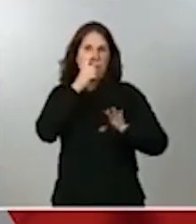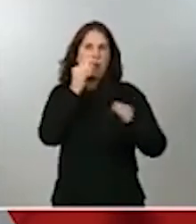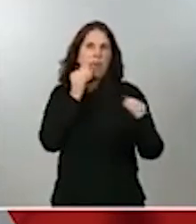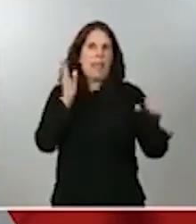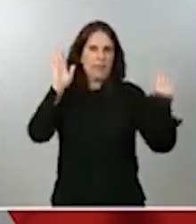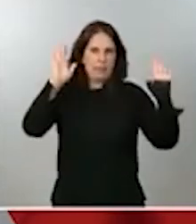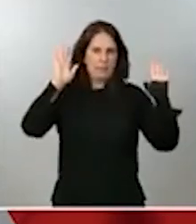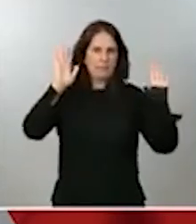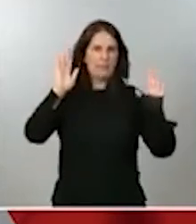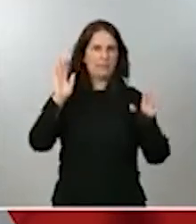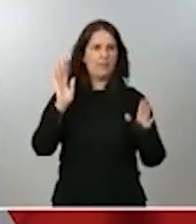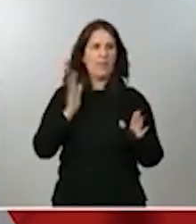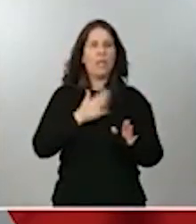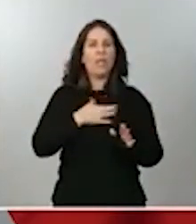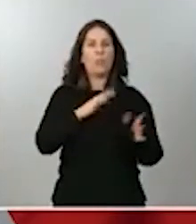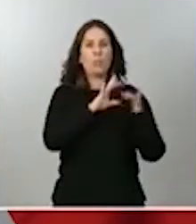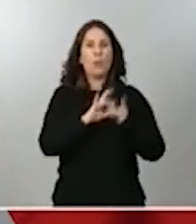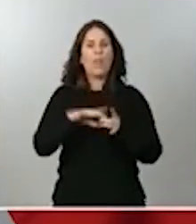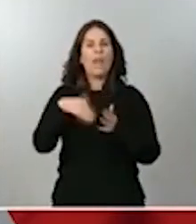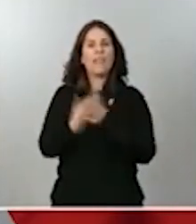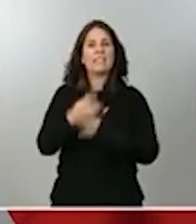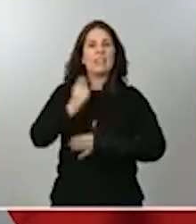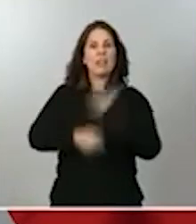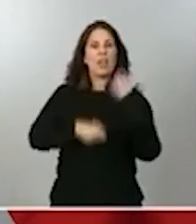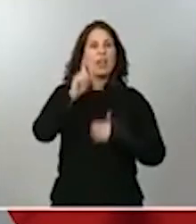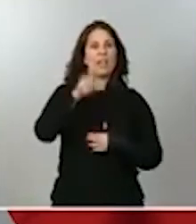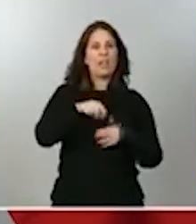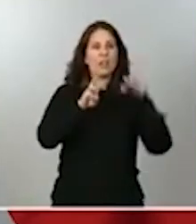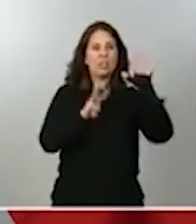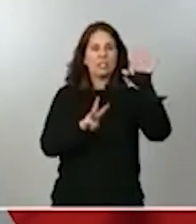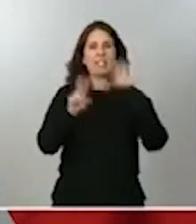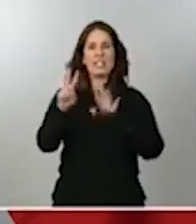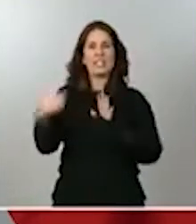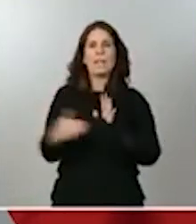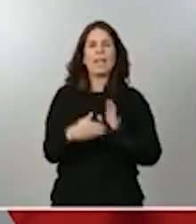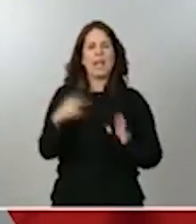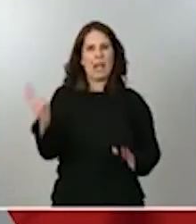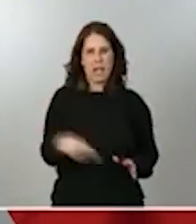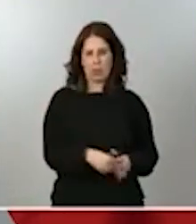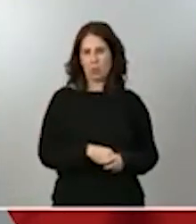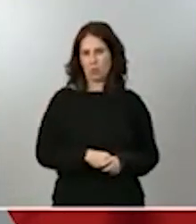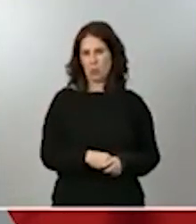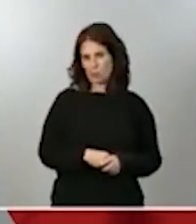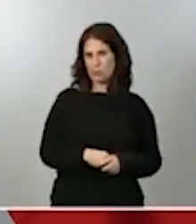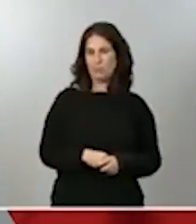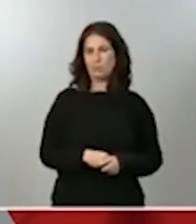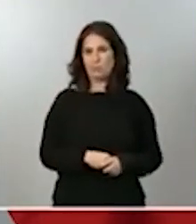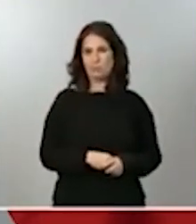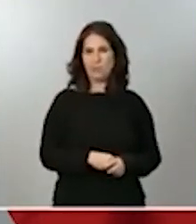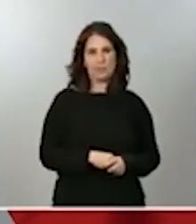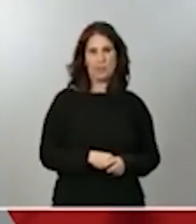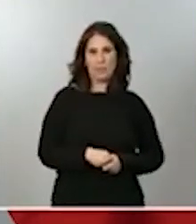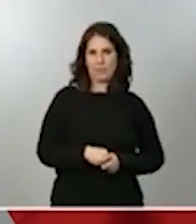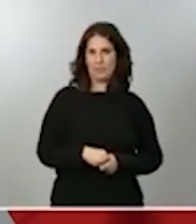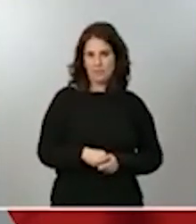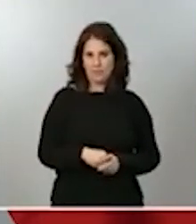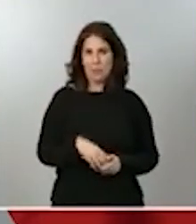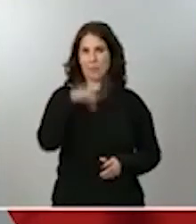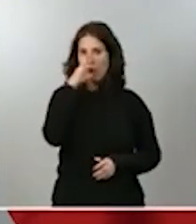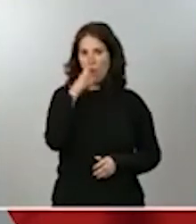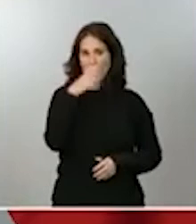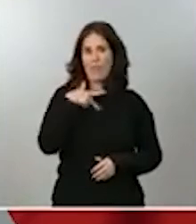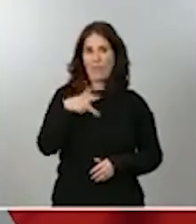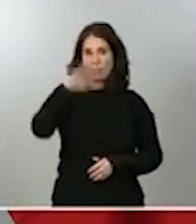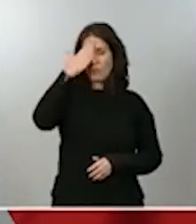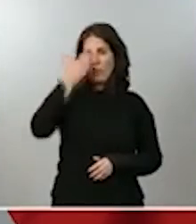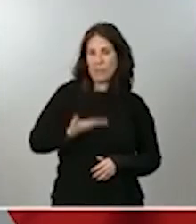ir rogar hasta una sanción de 187.000 euros. Por tanto, con los derechos fundamentales no se juegan, no se relativizan